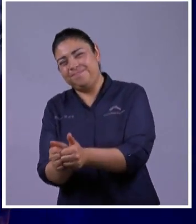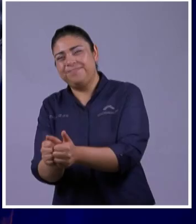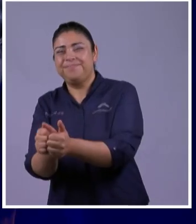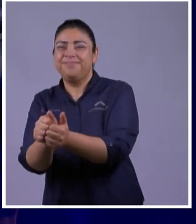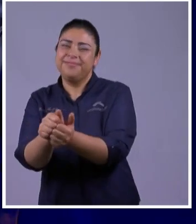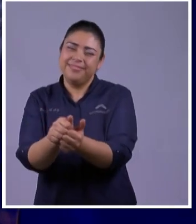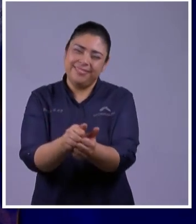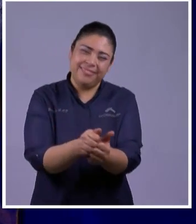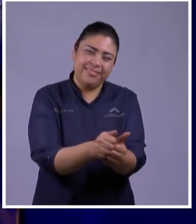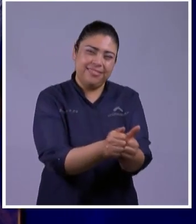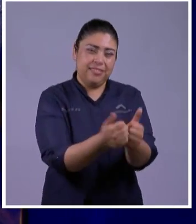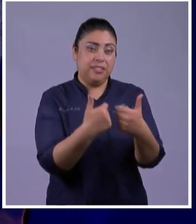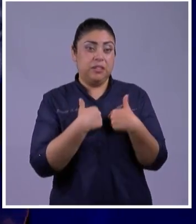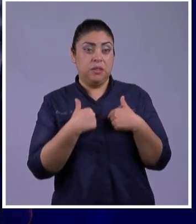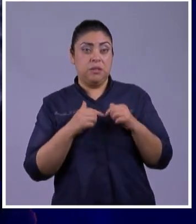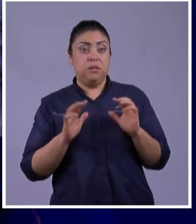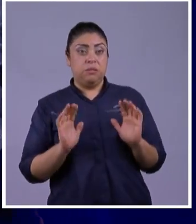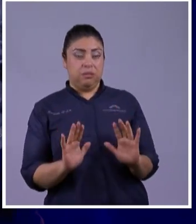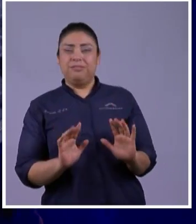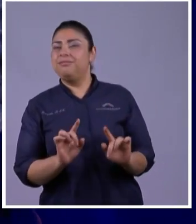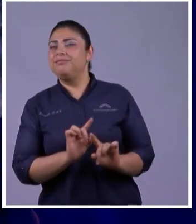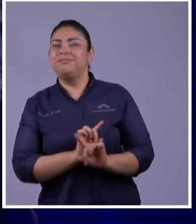De Gracias